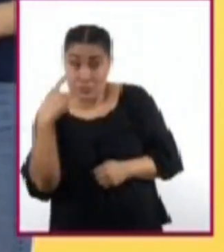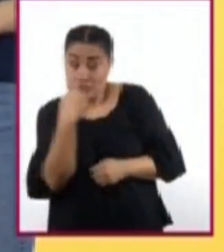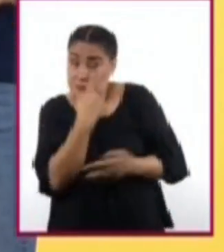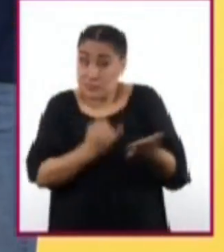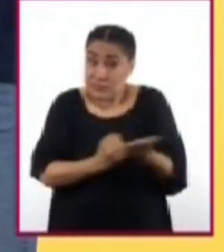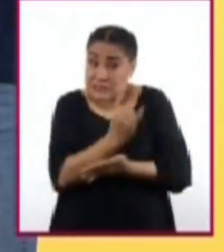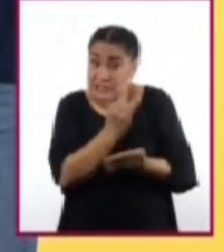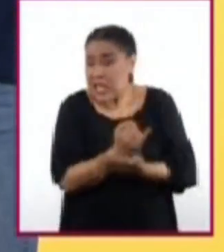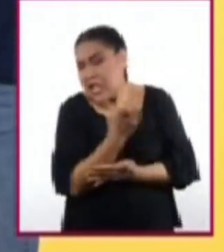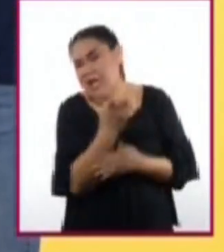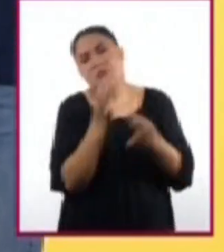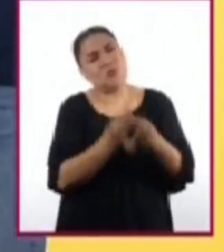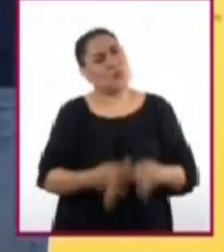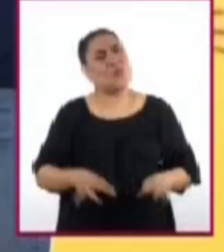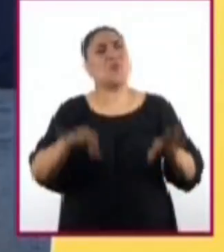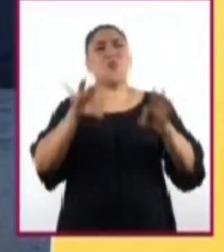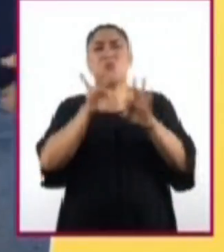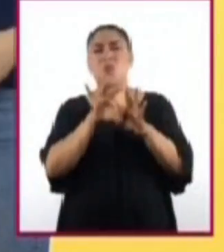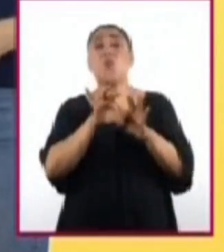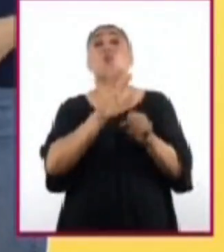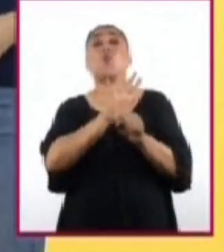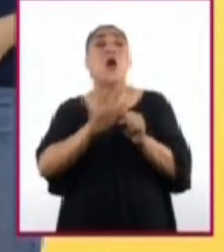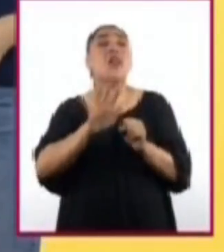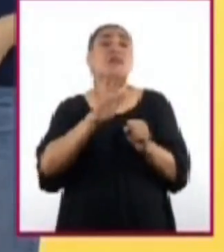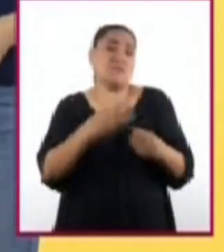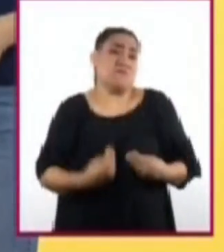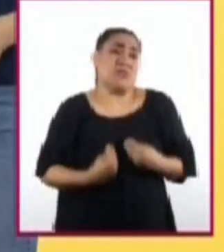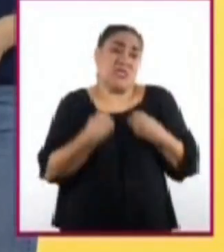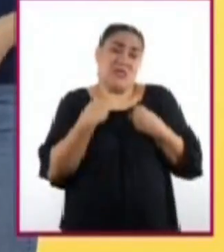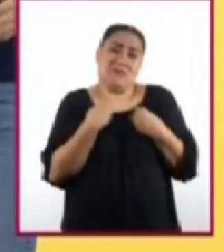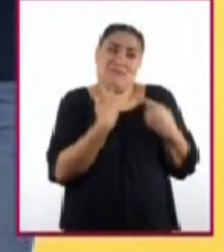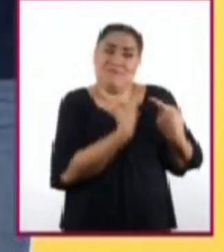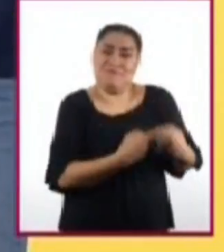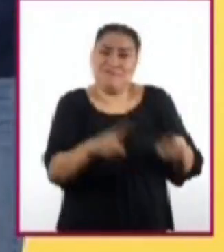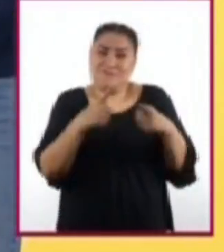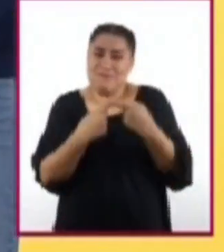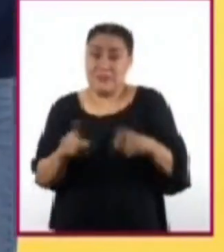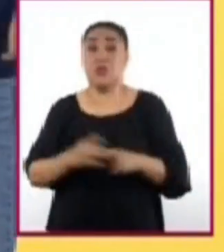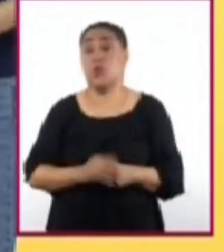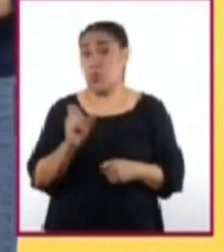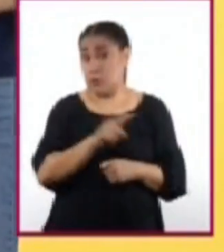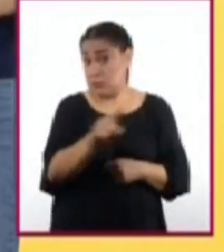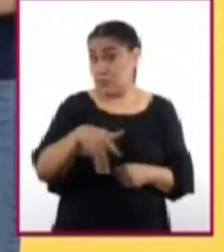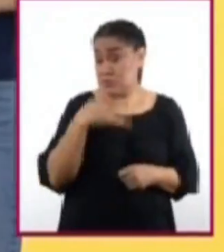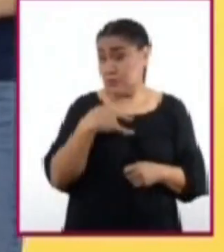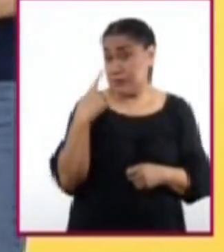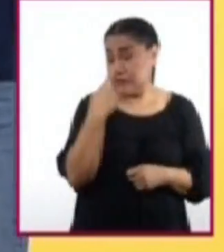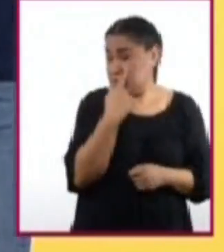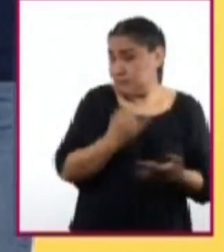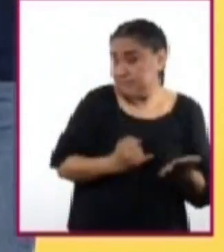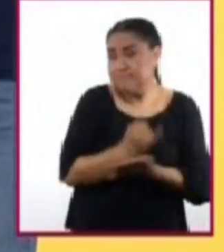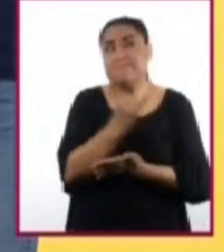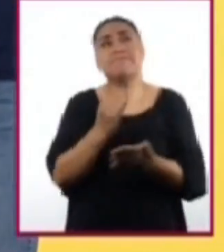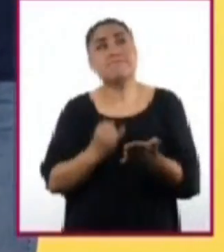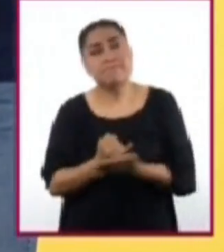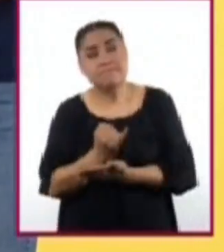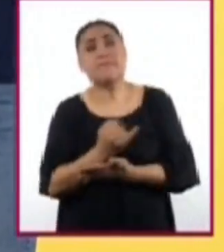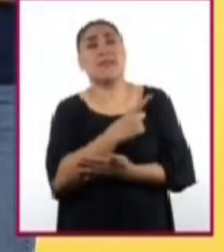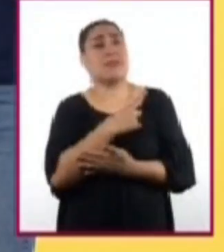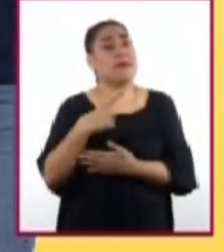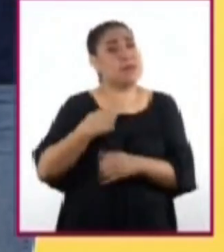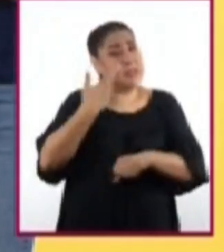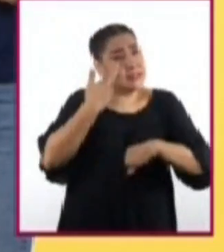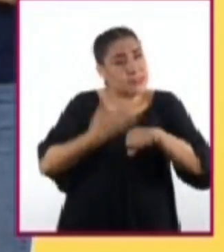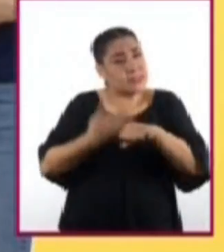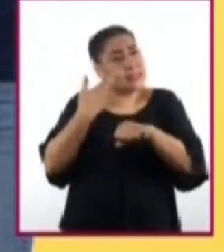muy importantes en cualquier ámbito de nuestras vidas. Al tomar decisiones y actuar de manera responsable,